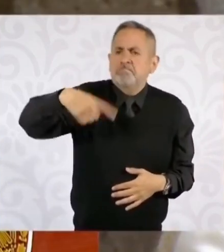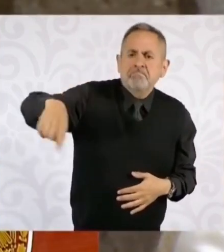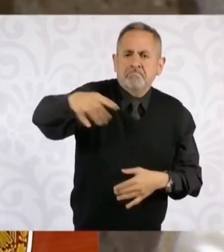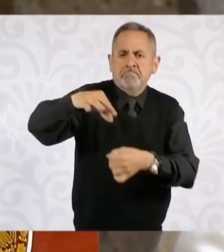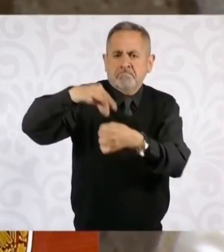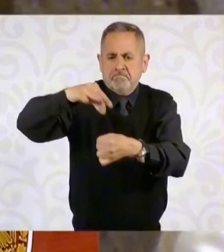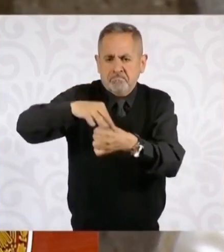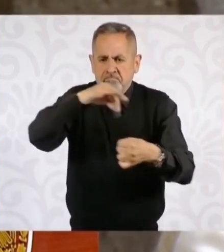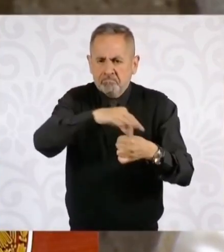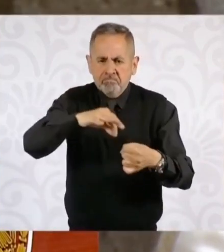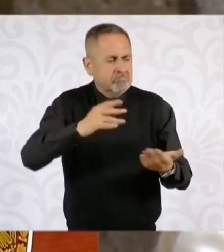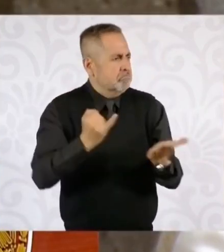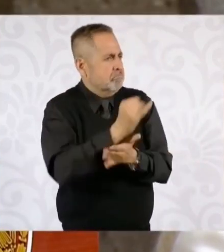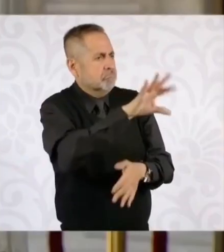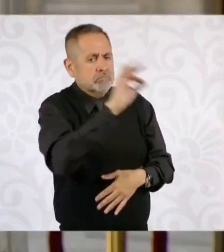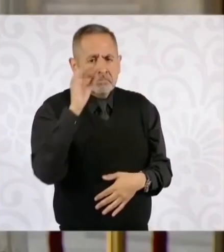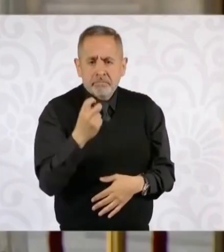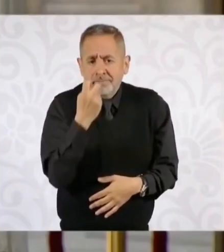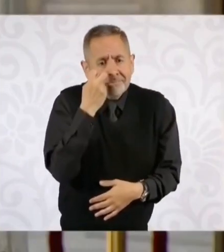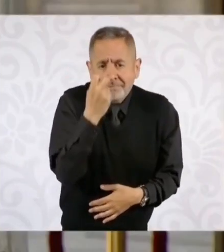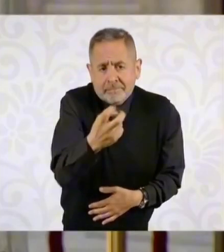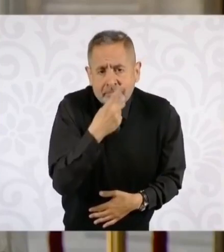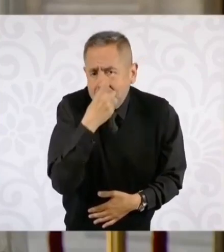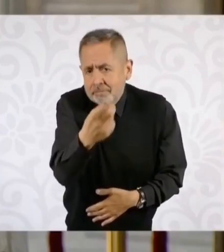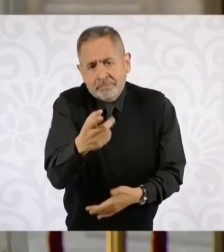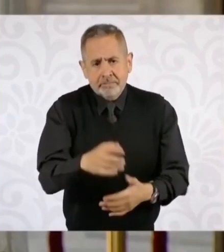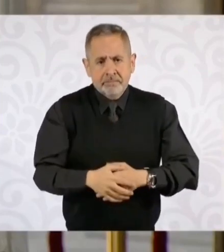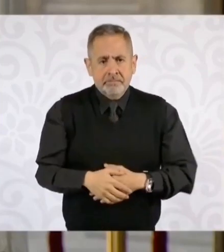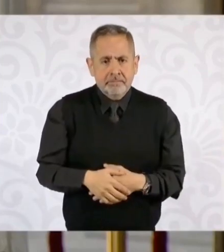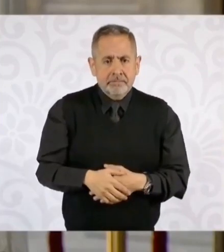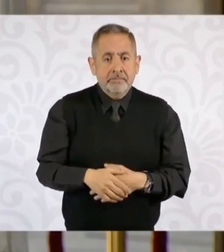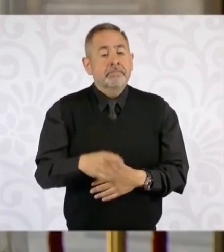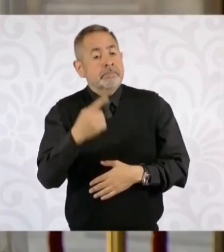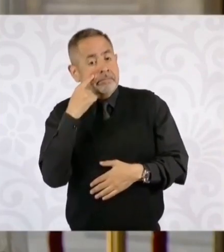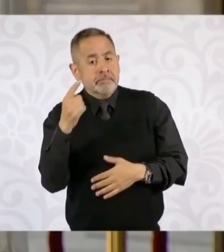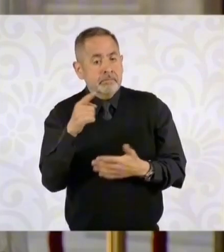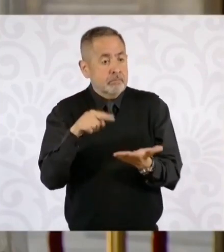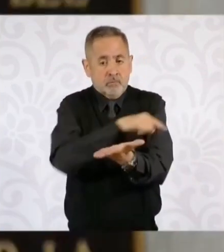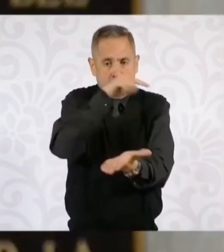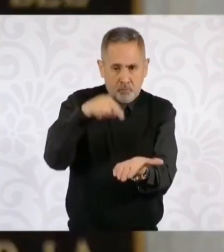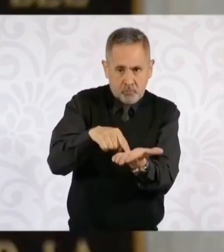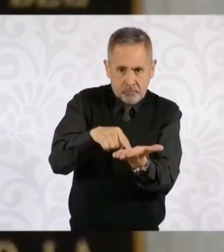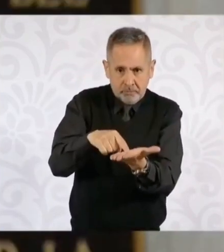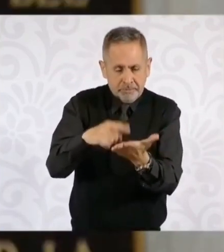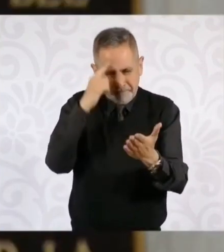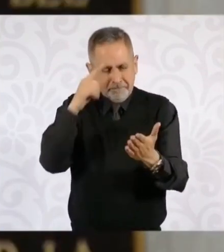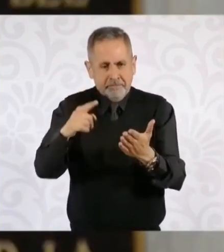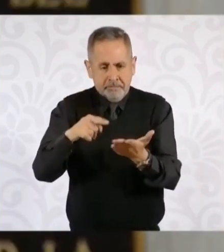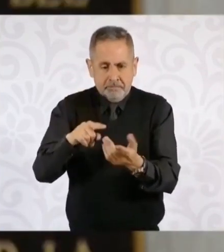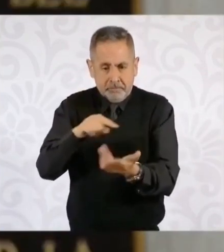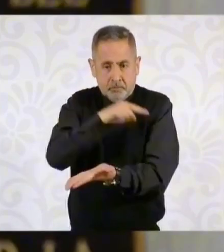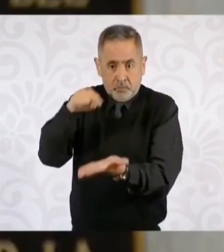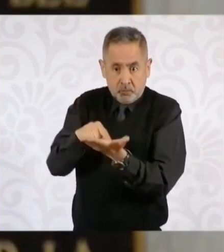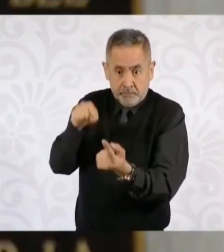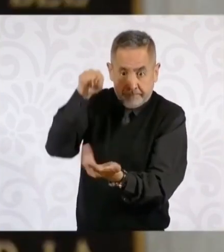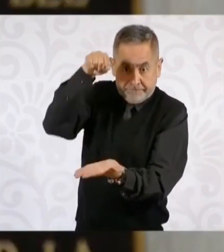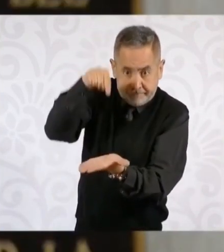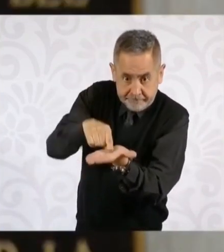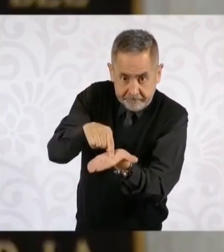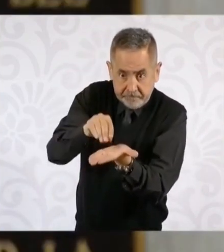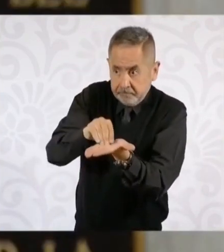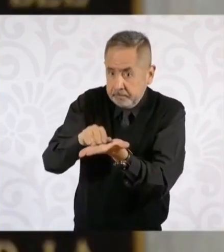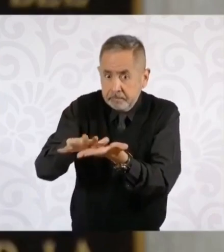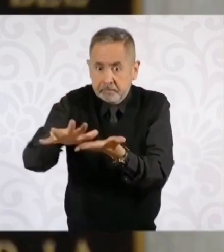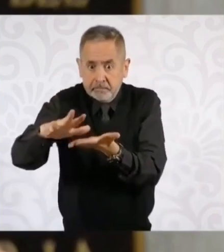que hemos dicho siempre. Y en el caso de los polos de bienestar, que es lo que hemos estado planteando, lo que